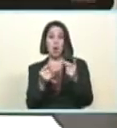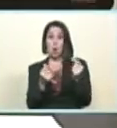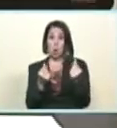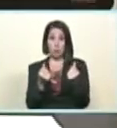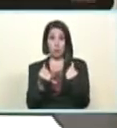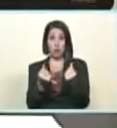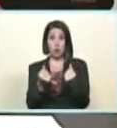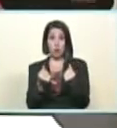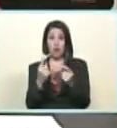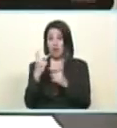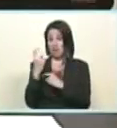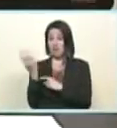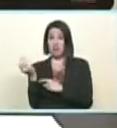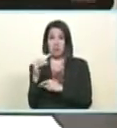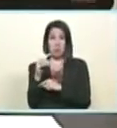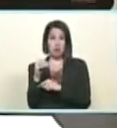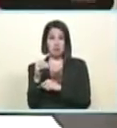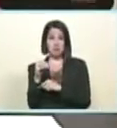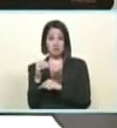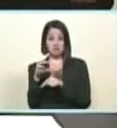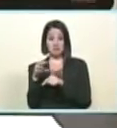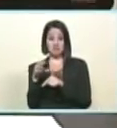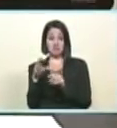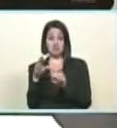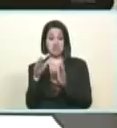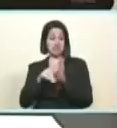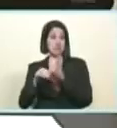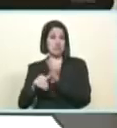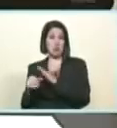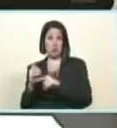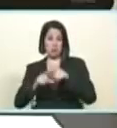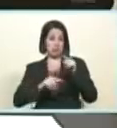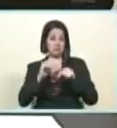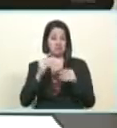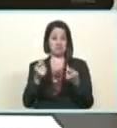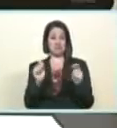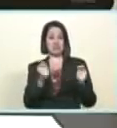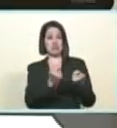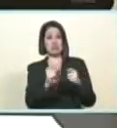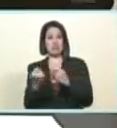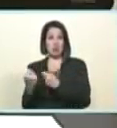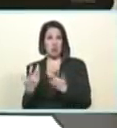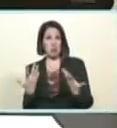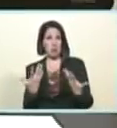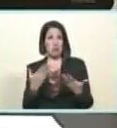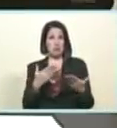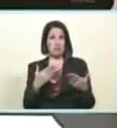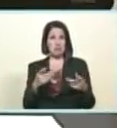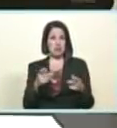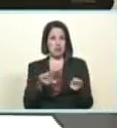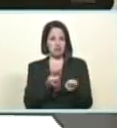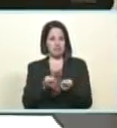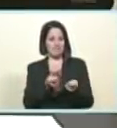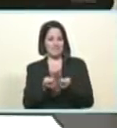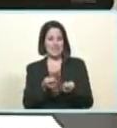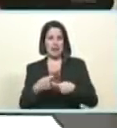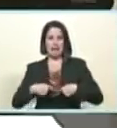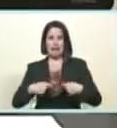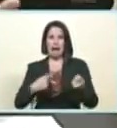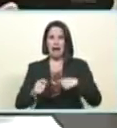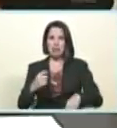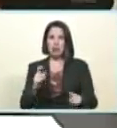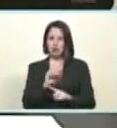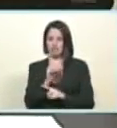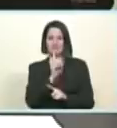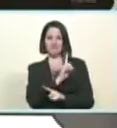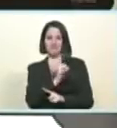hace falta la austeridad hace falta los recortes de gastos no hay